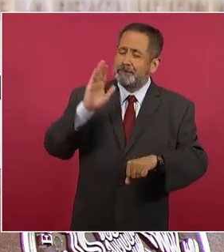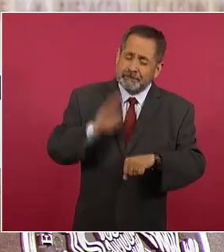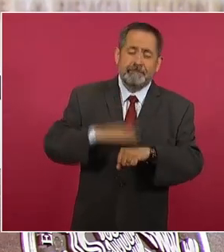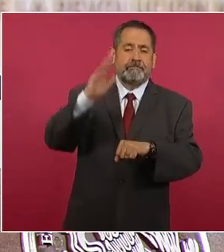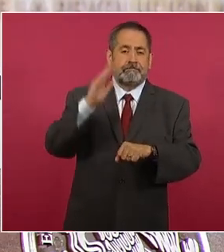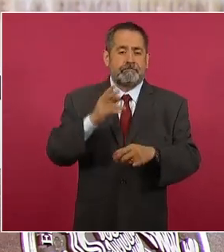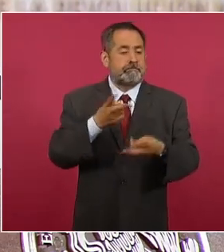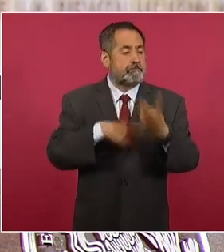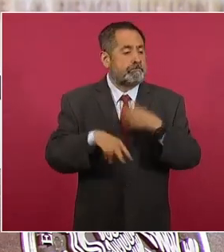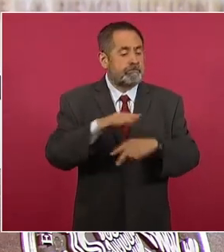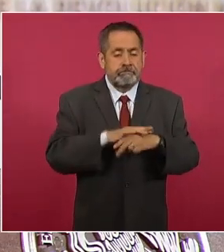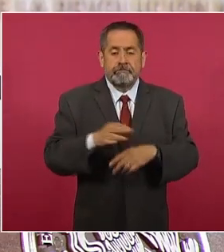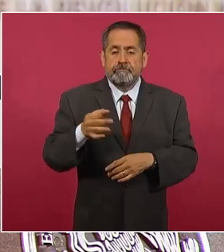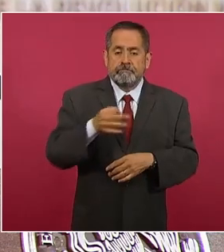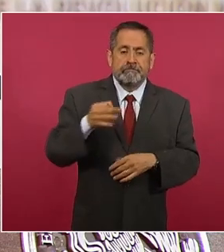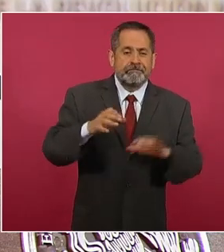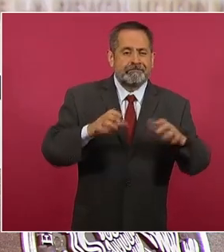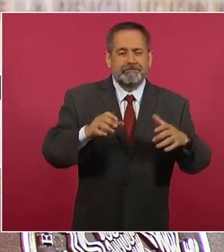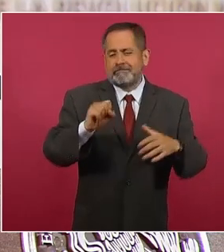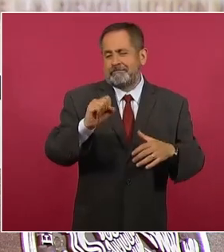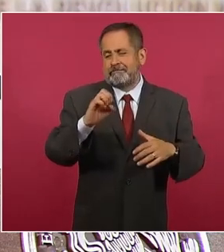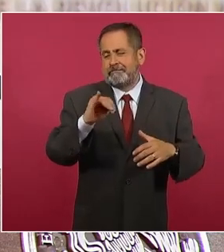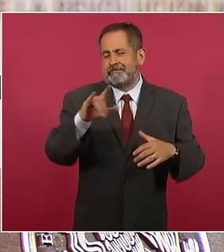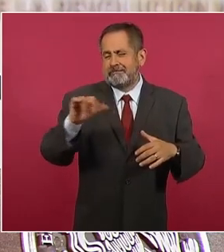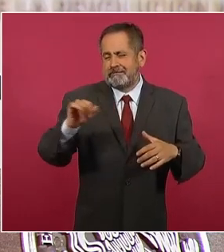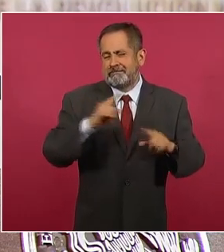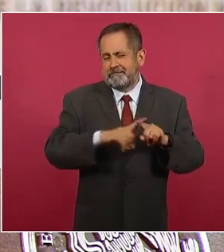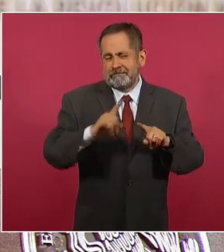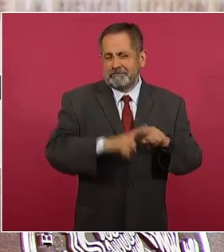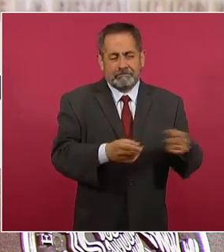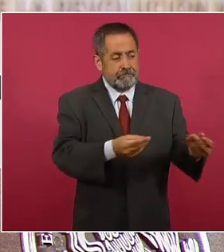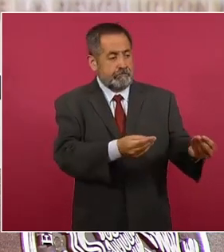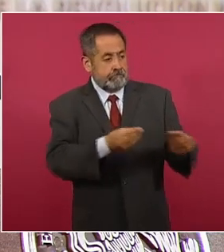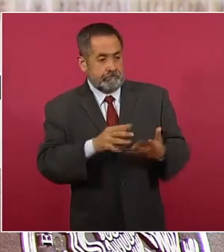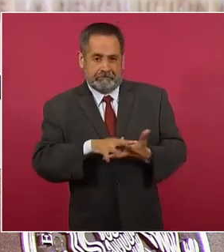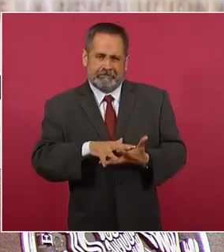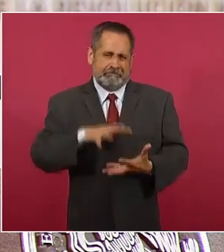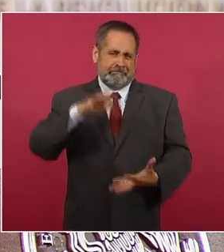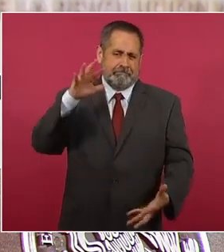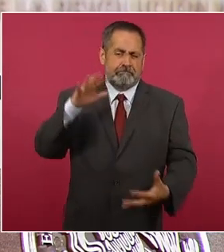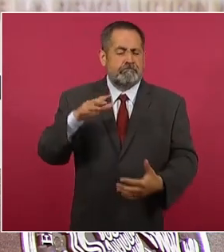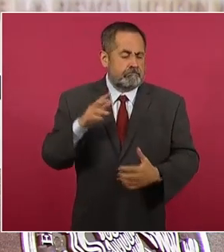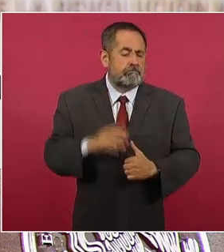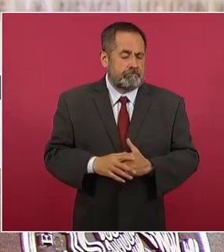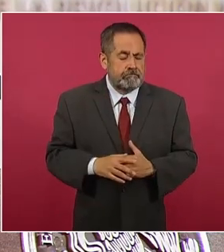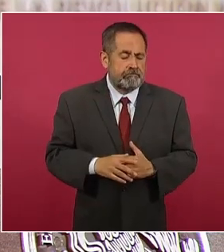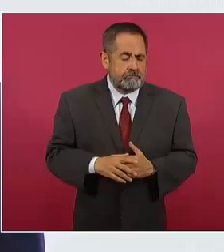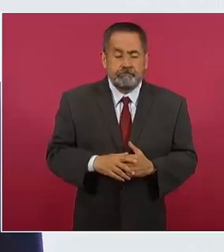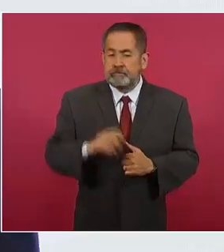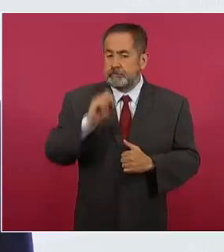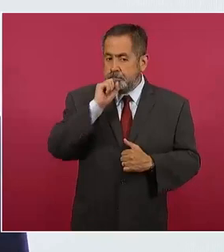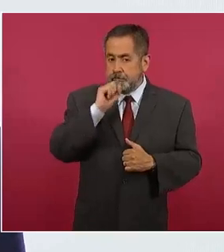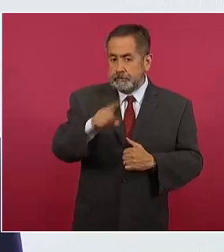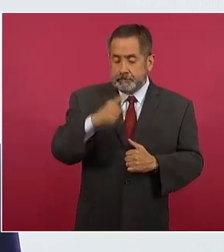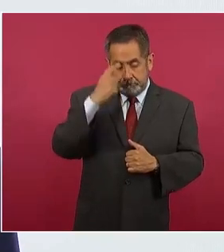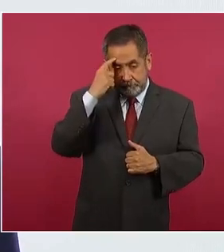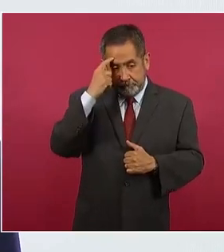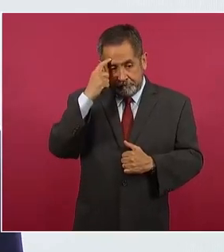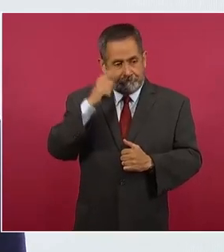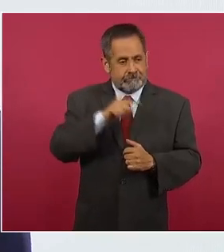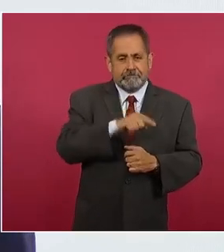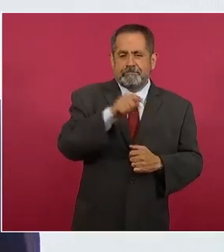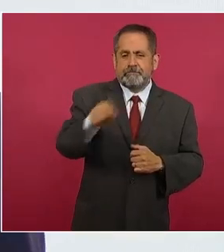sector de producción para el bienestar. Además, estamos también llevando la acción al programa